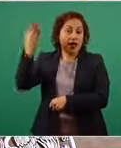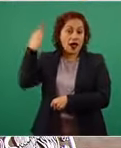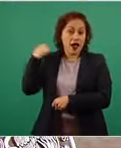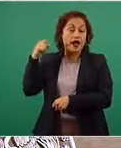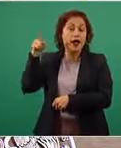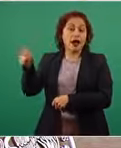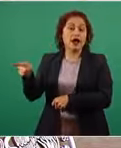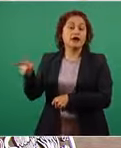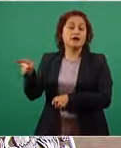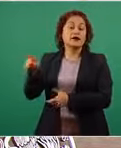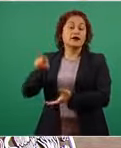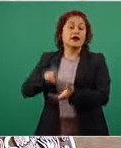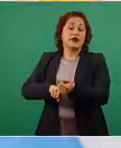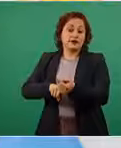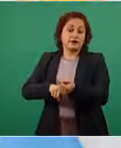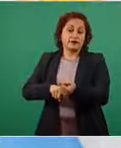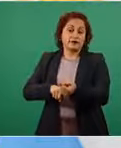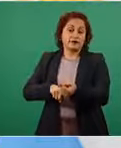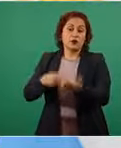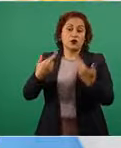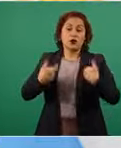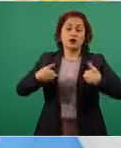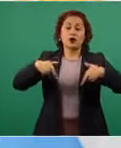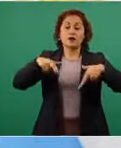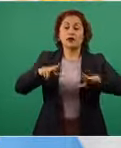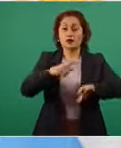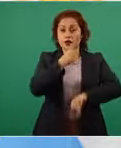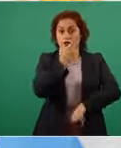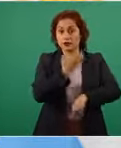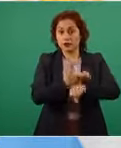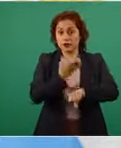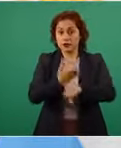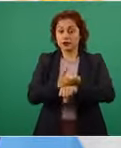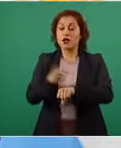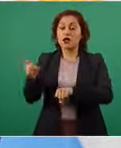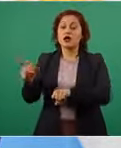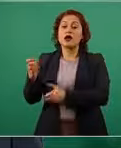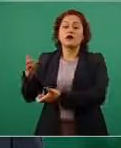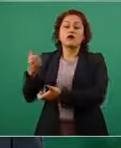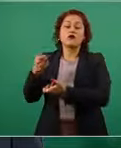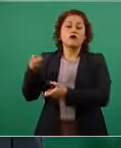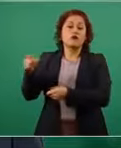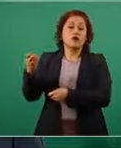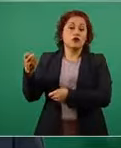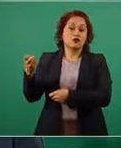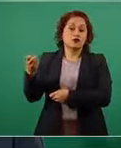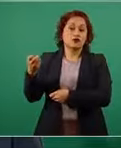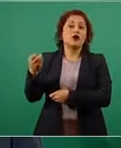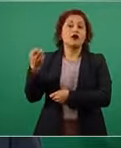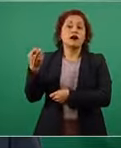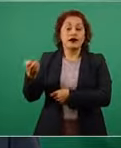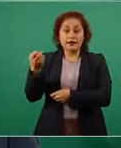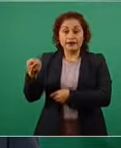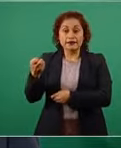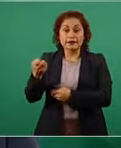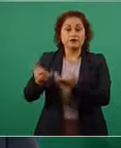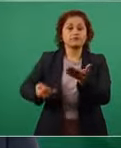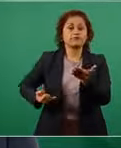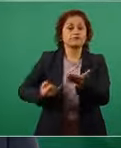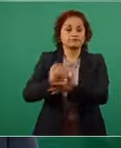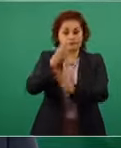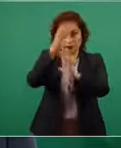el Fondo Monetario Internacional en representación de los Estados Unidos fue dado para garantizar el triunfo